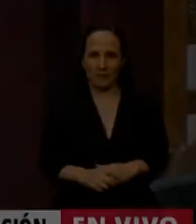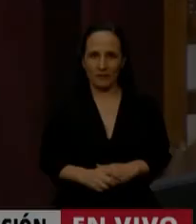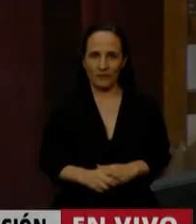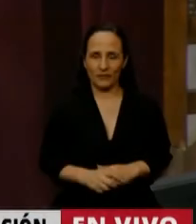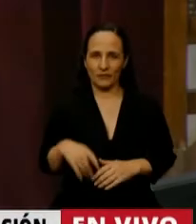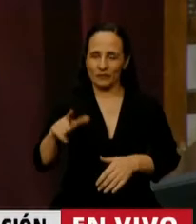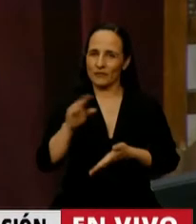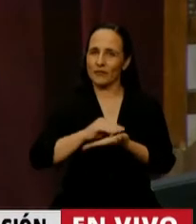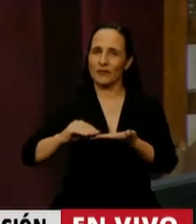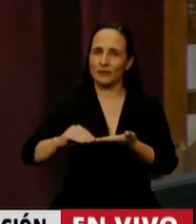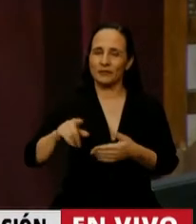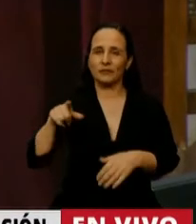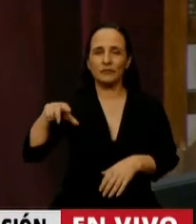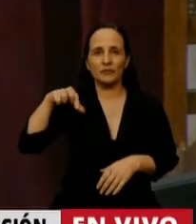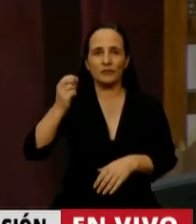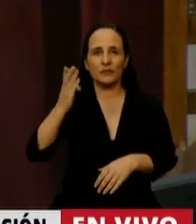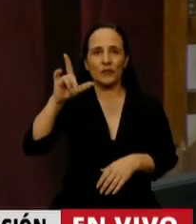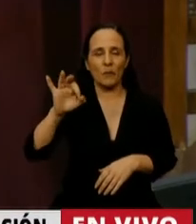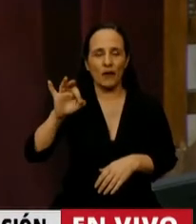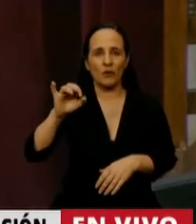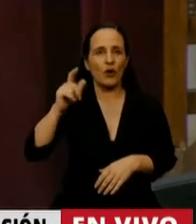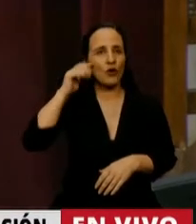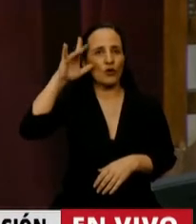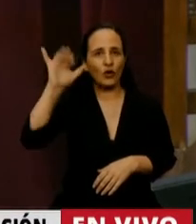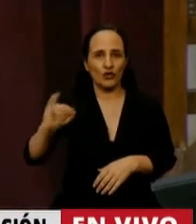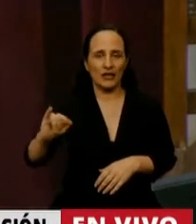En el uso de la palabra, el diputado Pablo González.